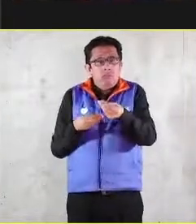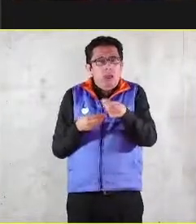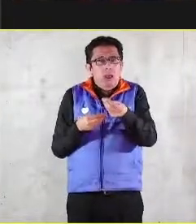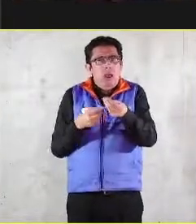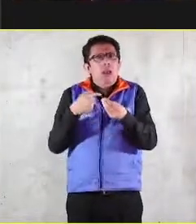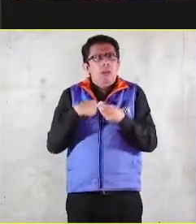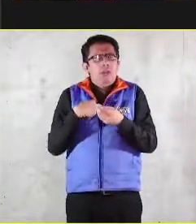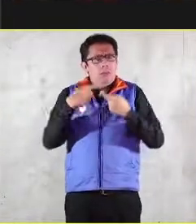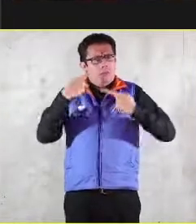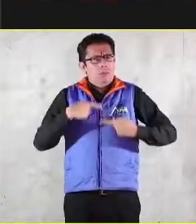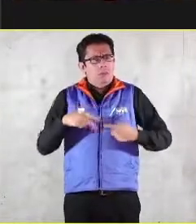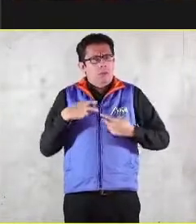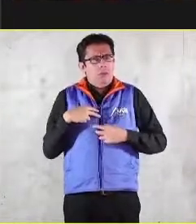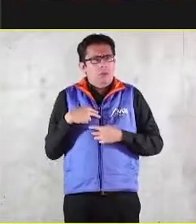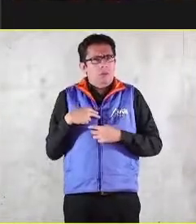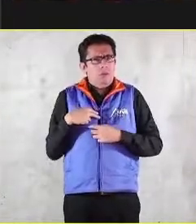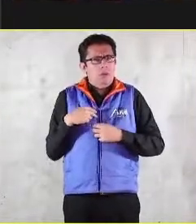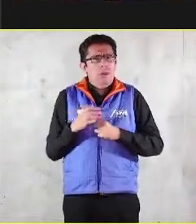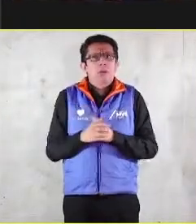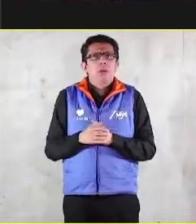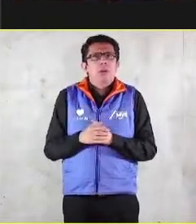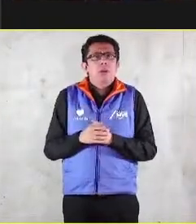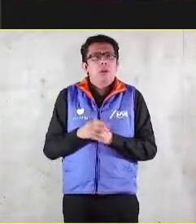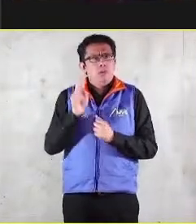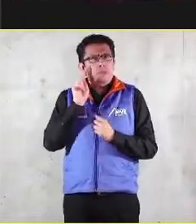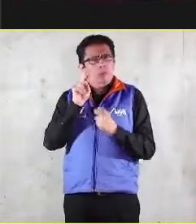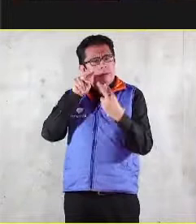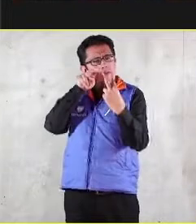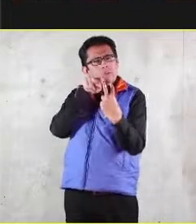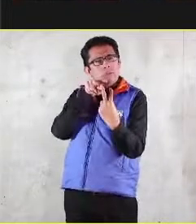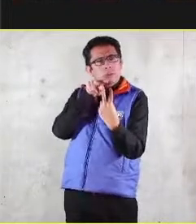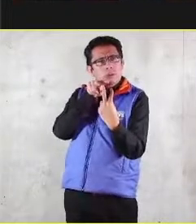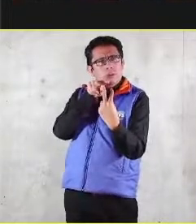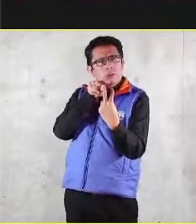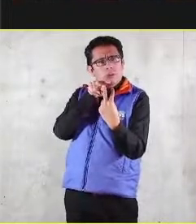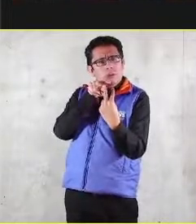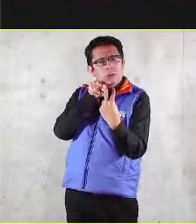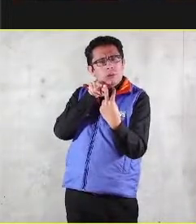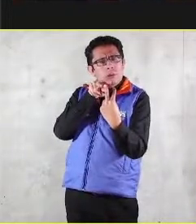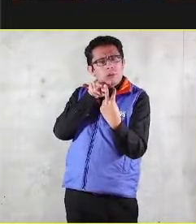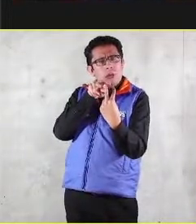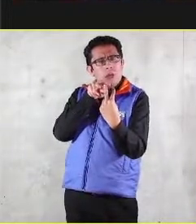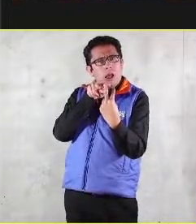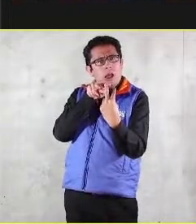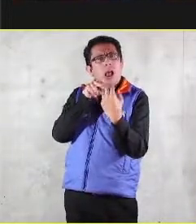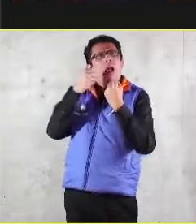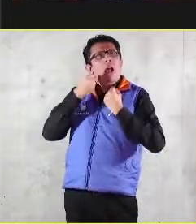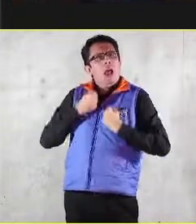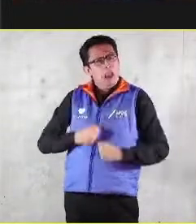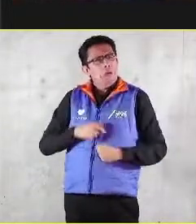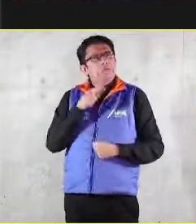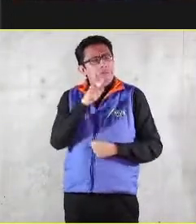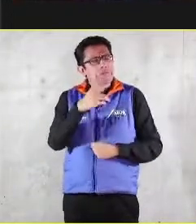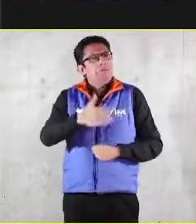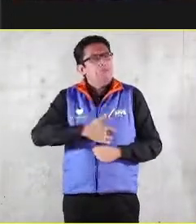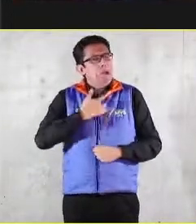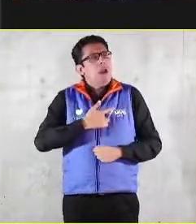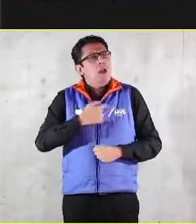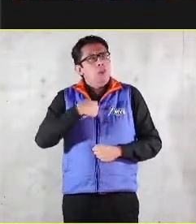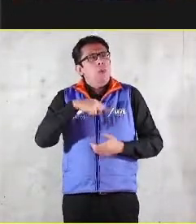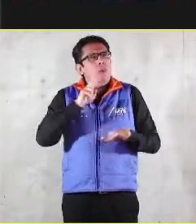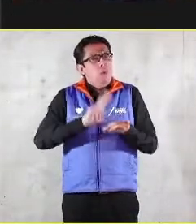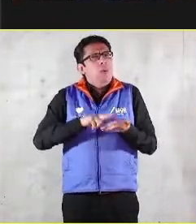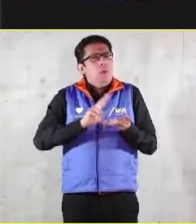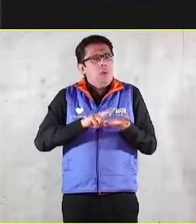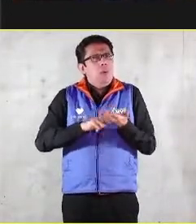si no solamente es transaccional si lo vemos a la cara y nos aseguramos de que se sienta valorado y respetado la